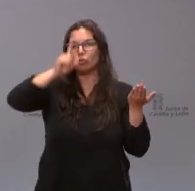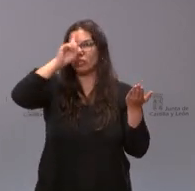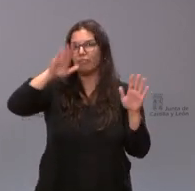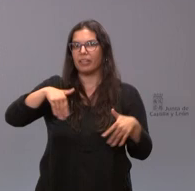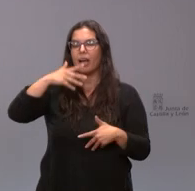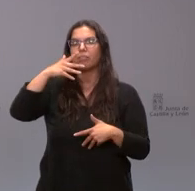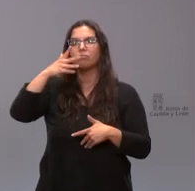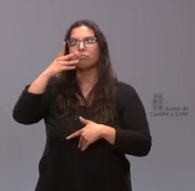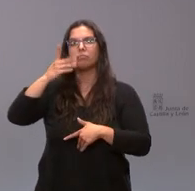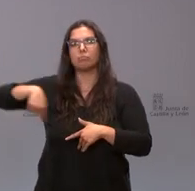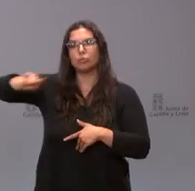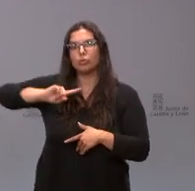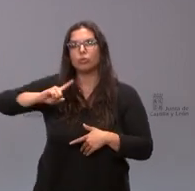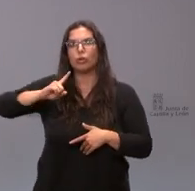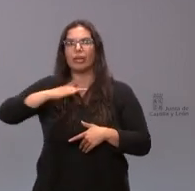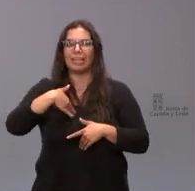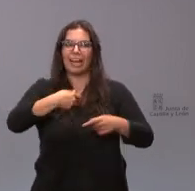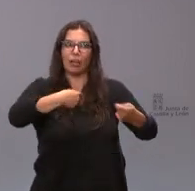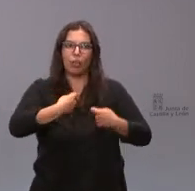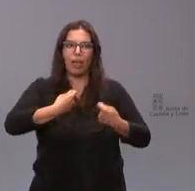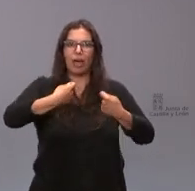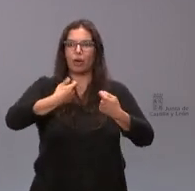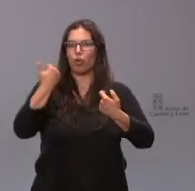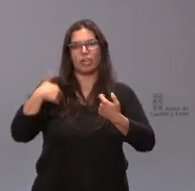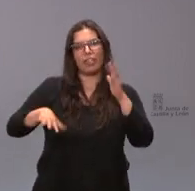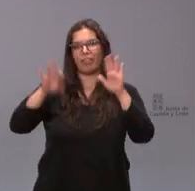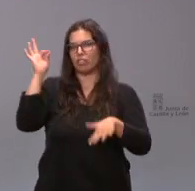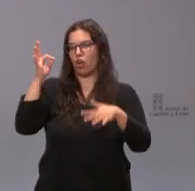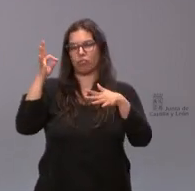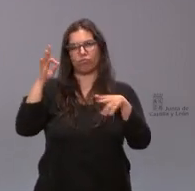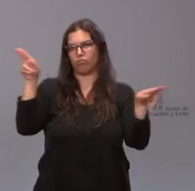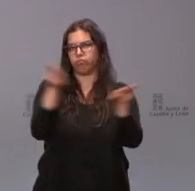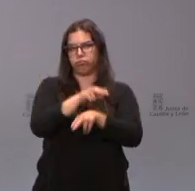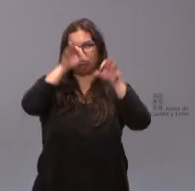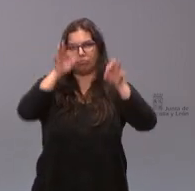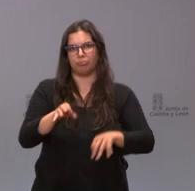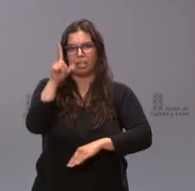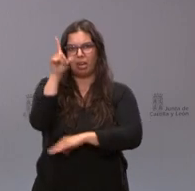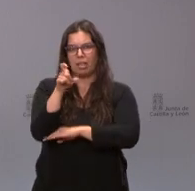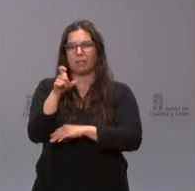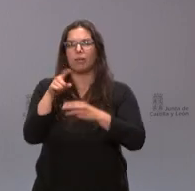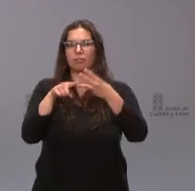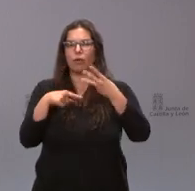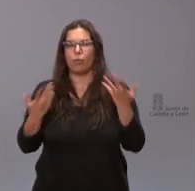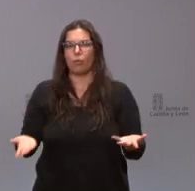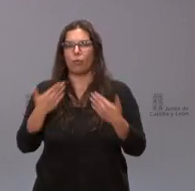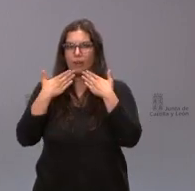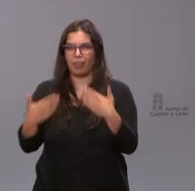administración autonómica si sentarse negociar o ya está tomada la decisión definitiva de cerrar esa aula gracias